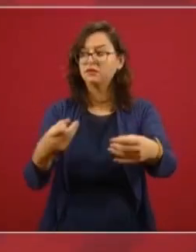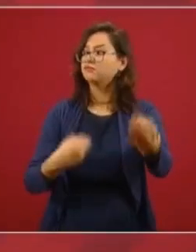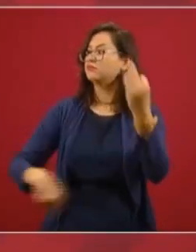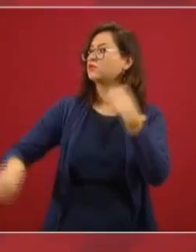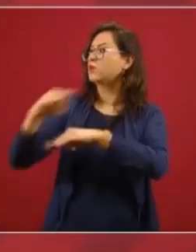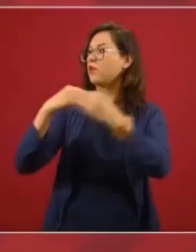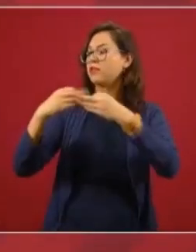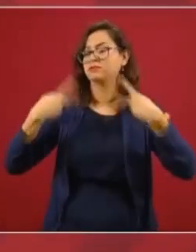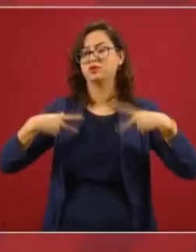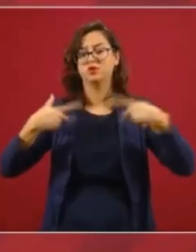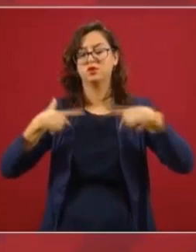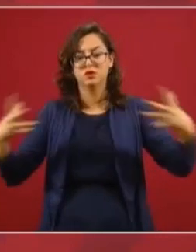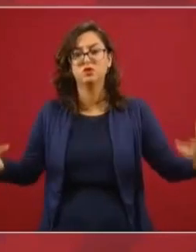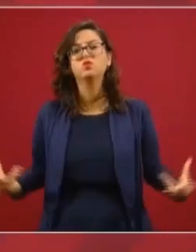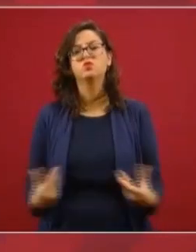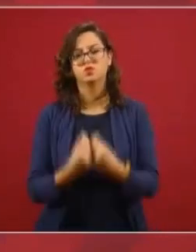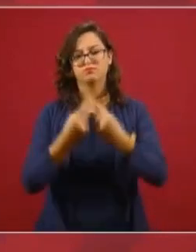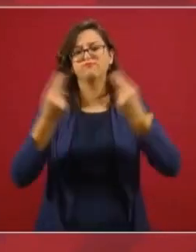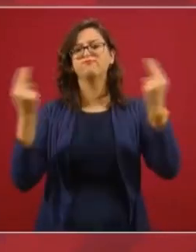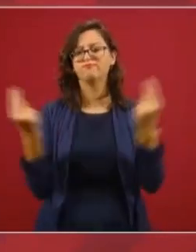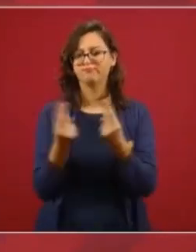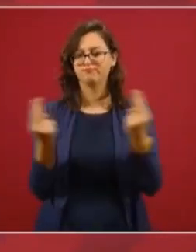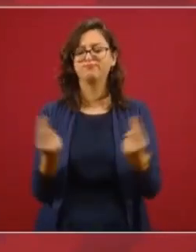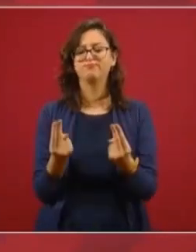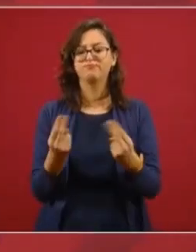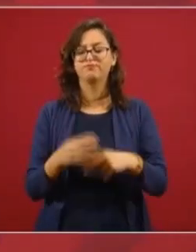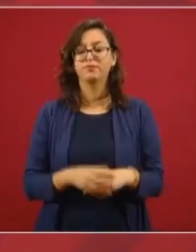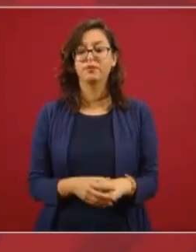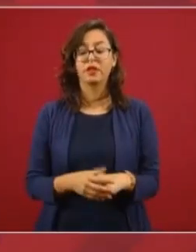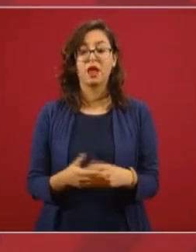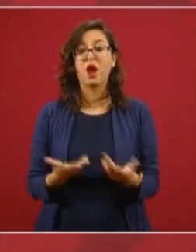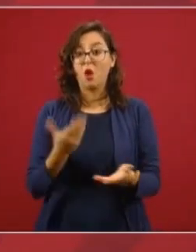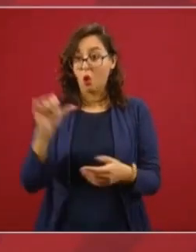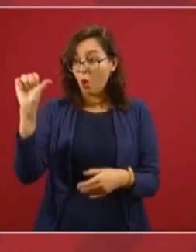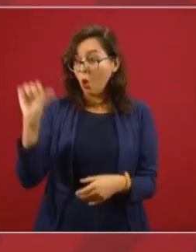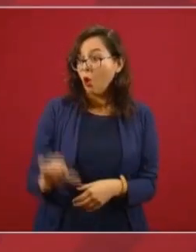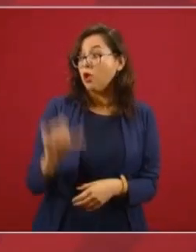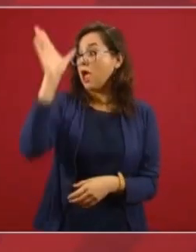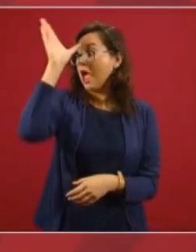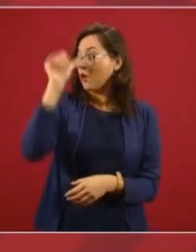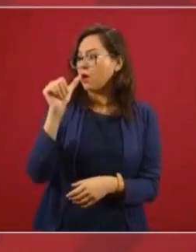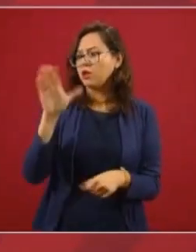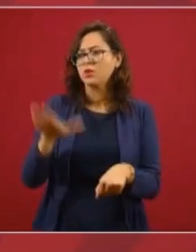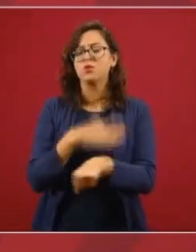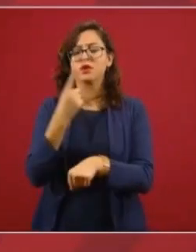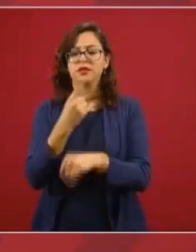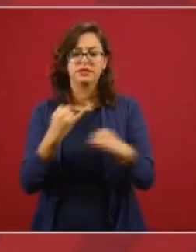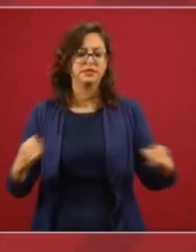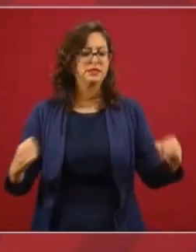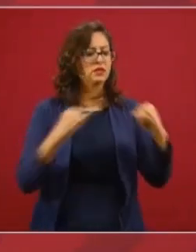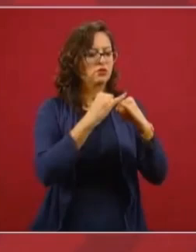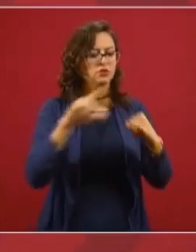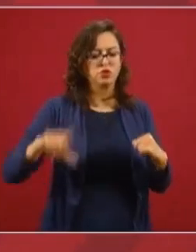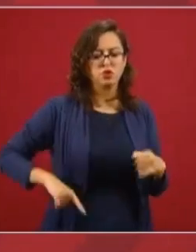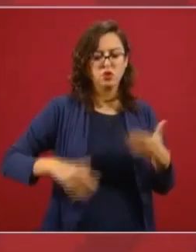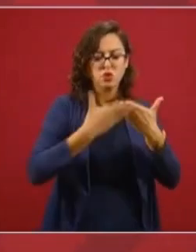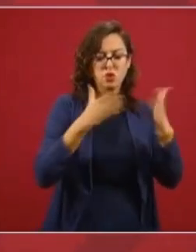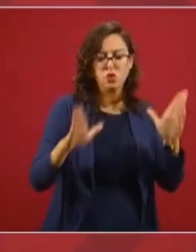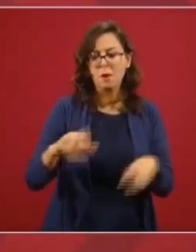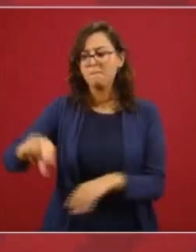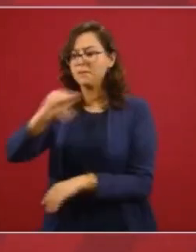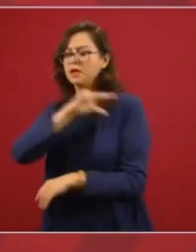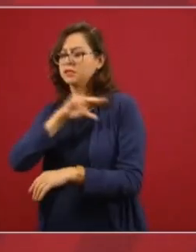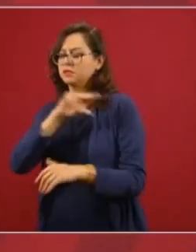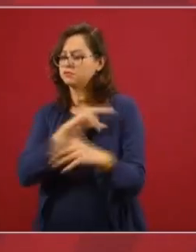Este acuerdo es resultado del trabajo conjunto de instituciones públicas y privadas hacia un mismo objetivo,